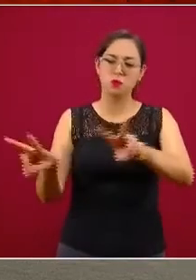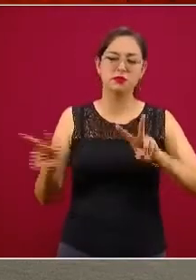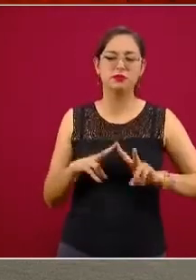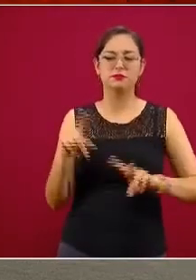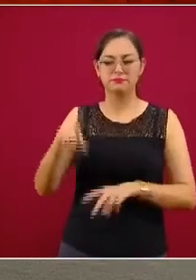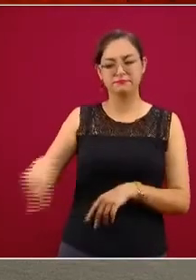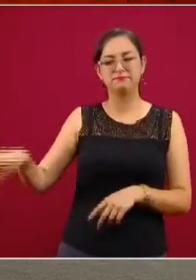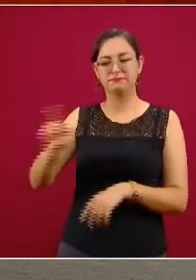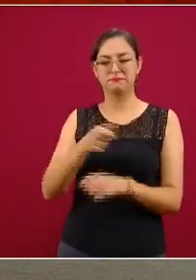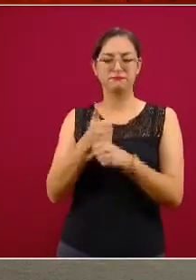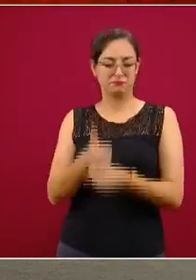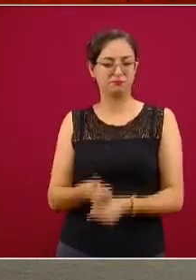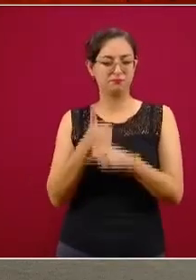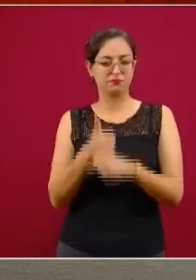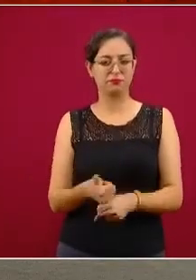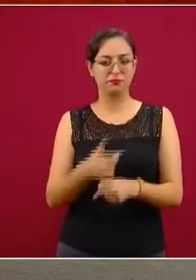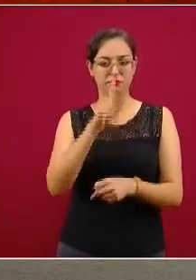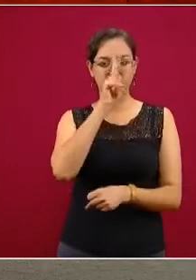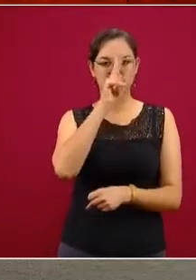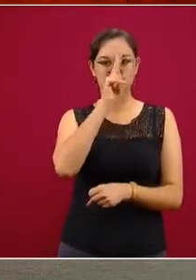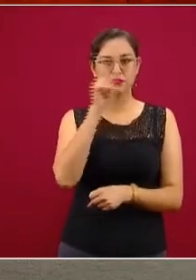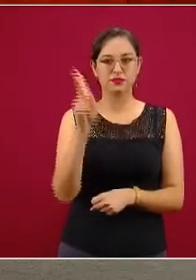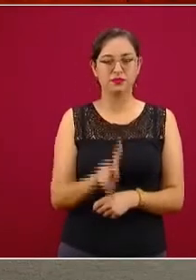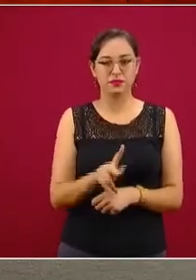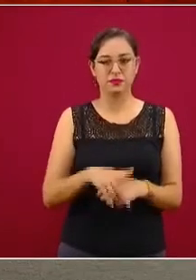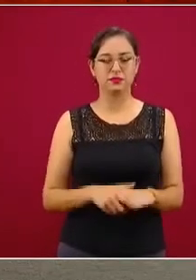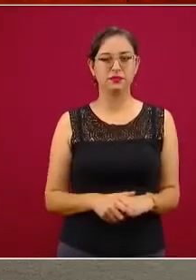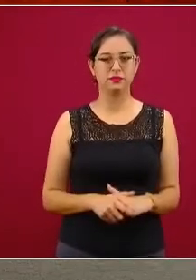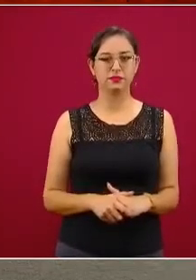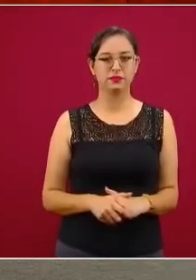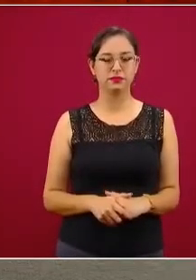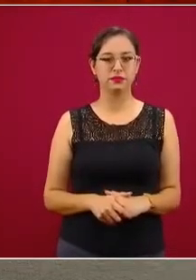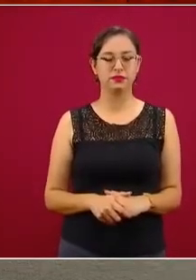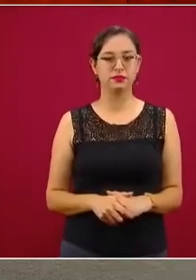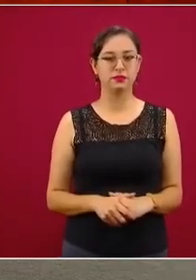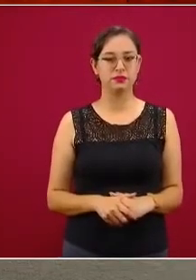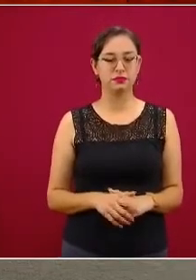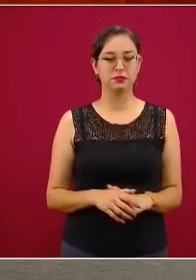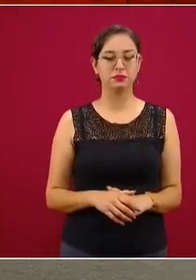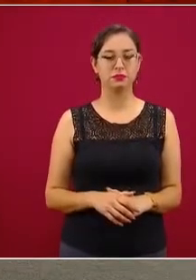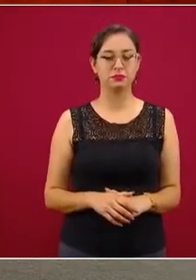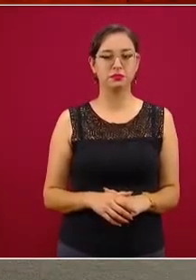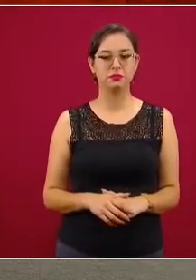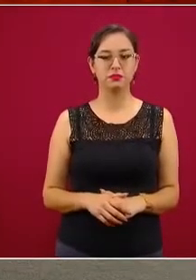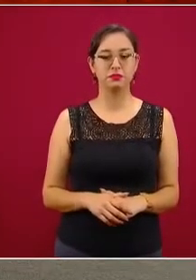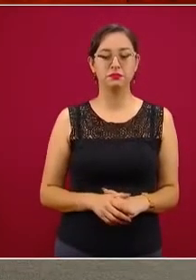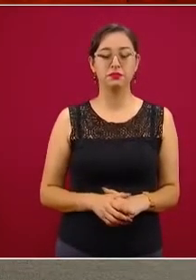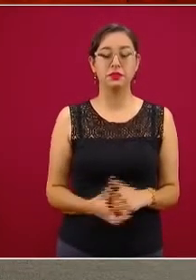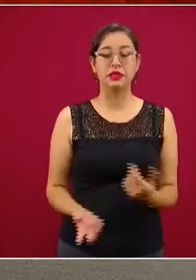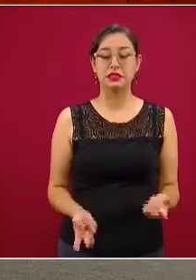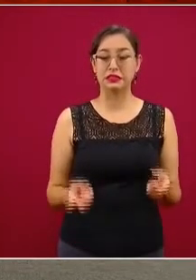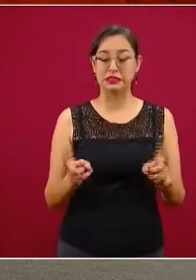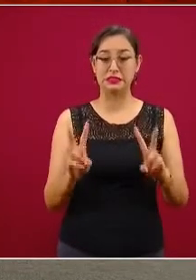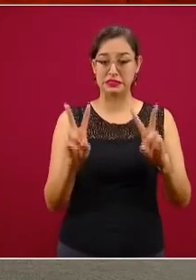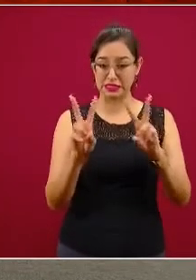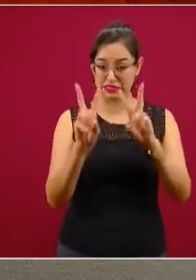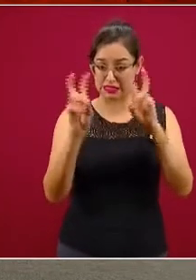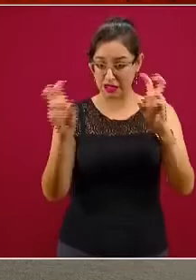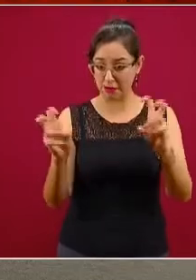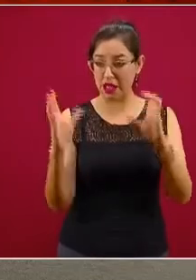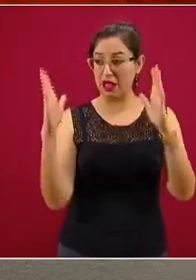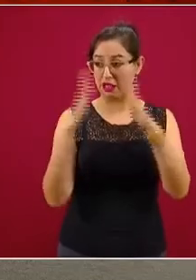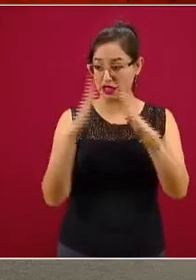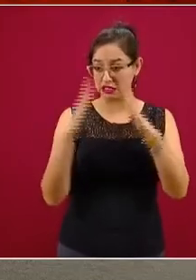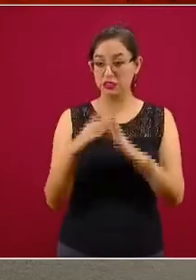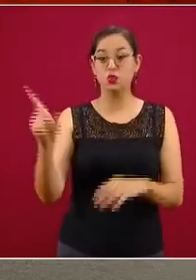Entonces, ese tema de todas las recomendaciones que hay que hacer en casa para tratar de